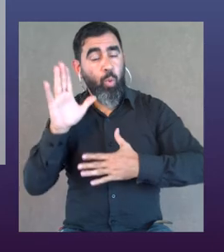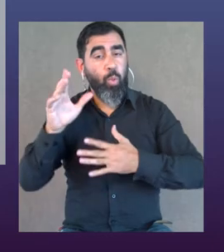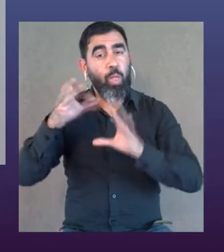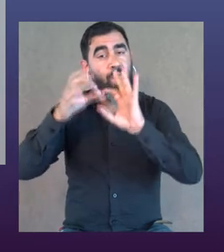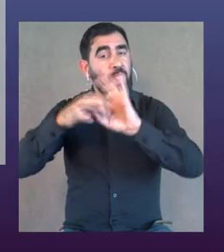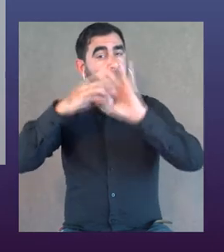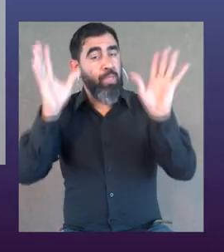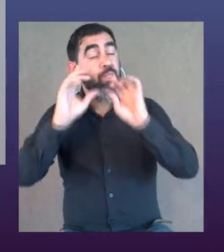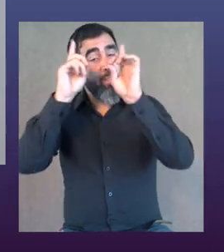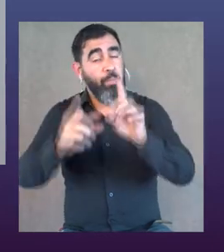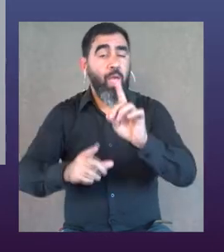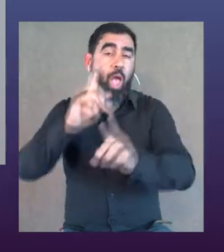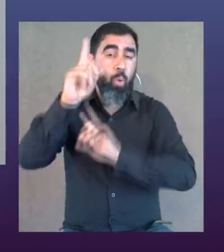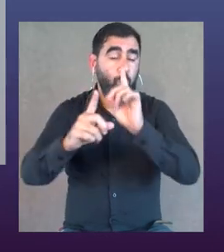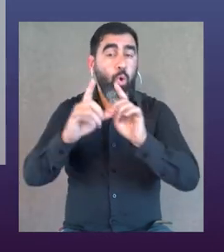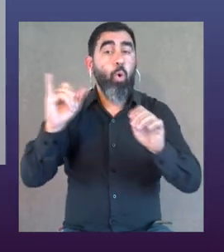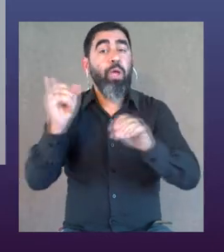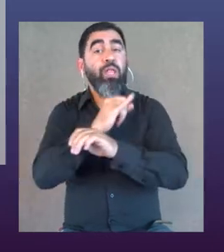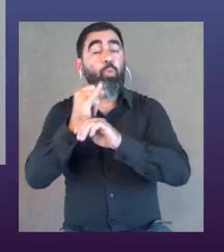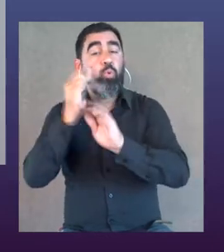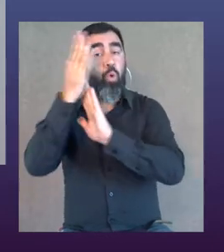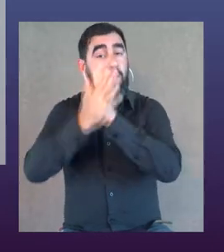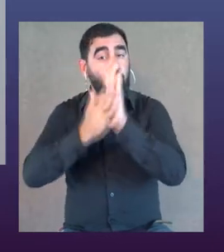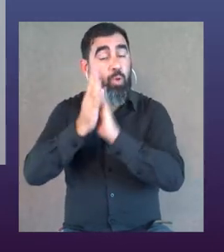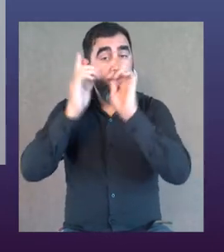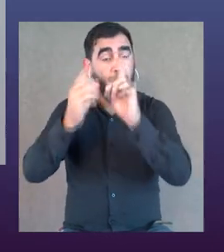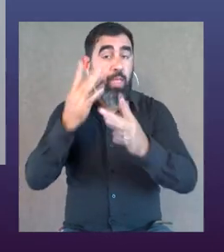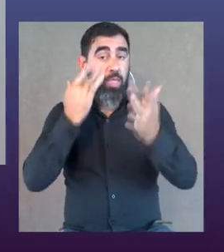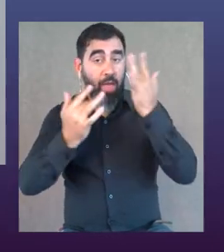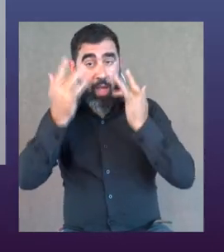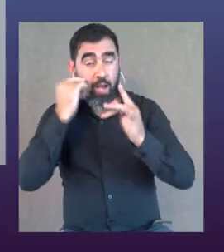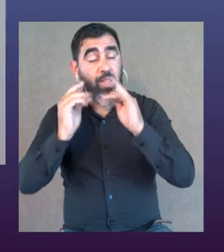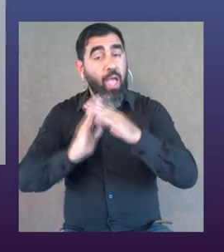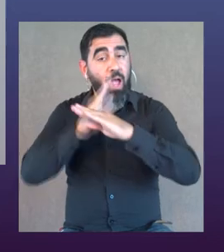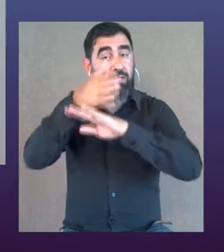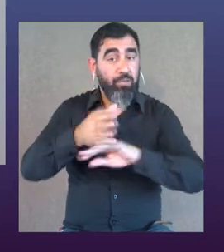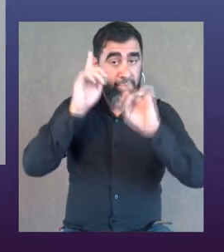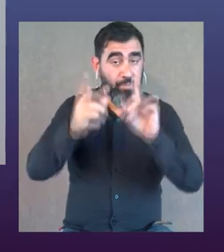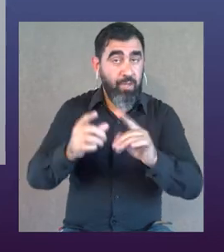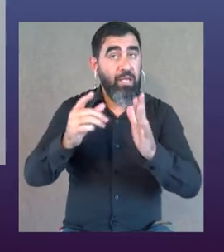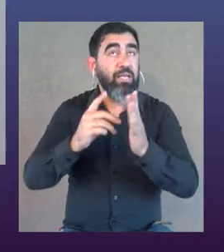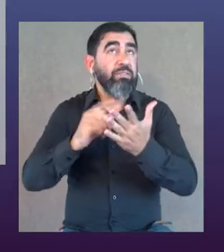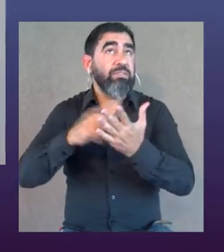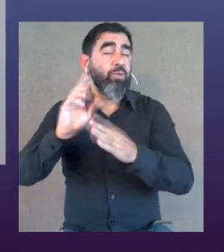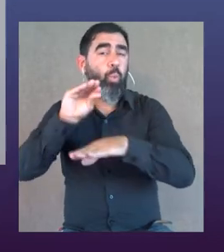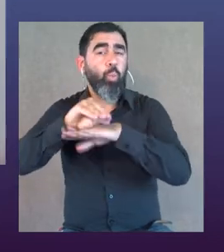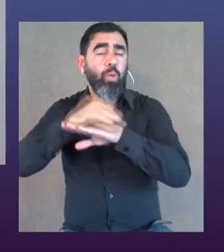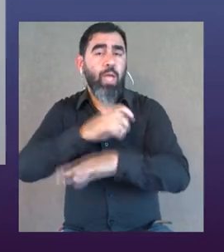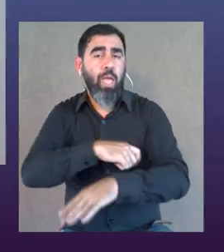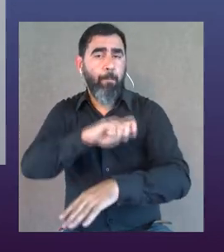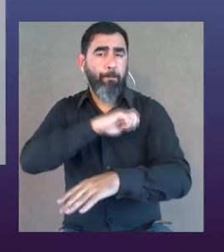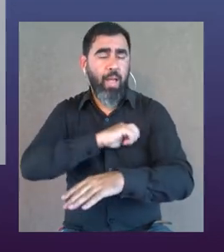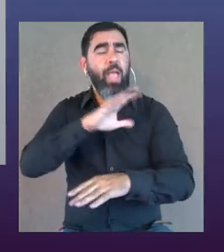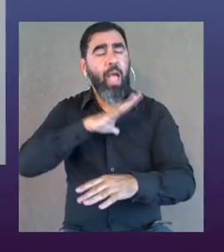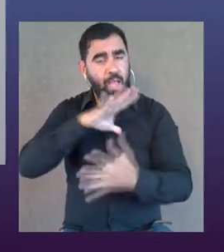independientes, como Casa Rodante, OGEN, o el Instituto Nacional de Artes Escénicas, RINAE, también es accesible, o sea, el Centro Cultural de